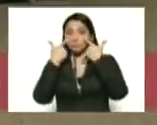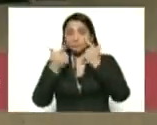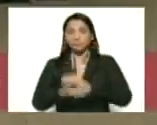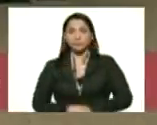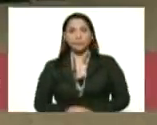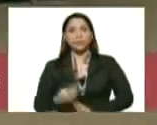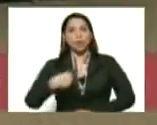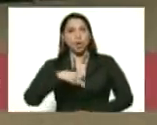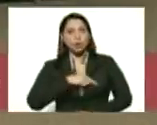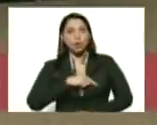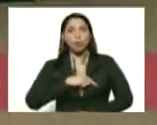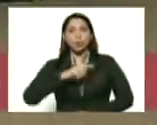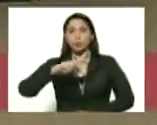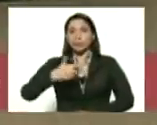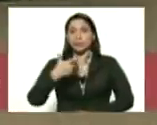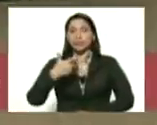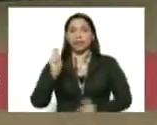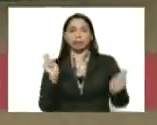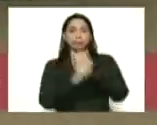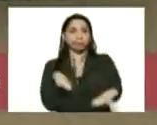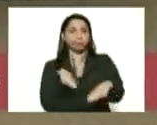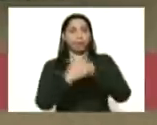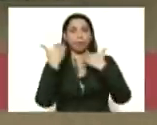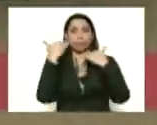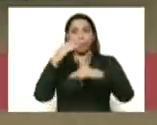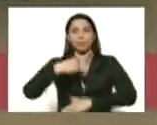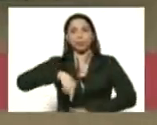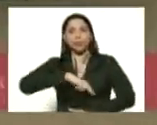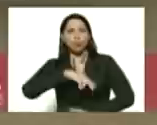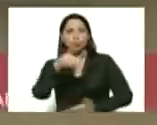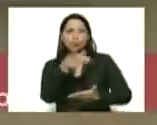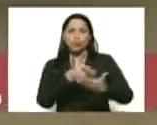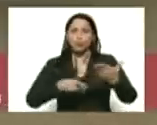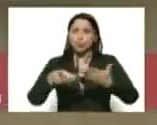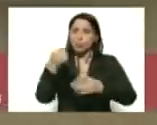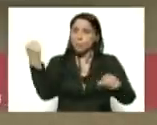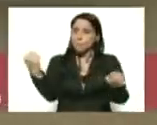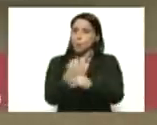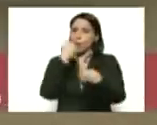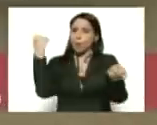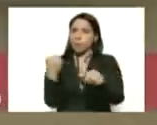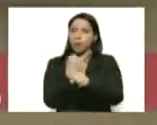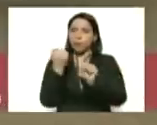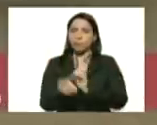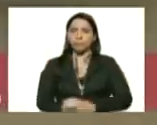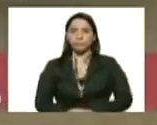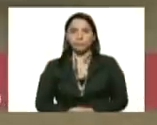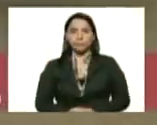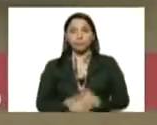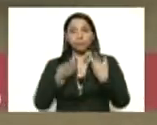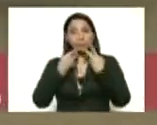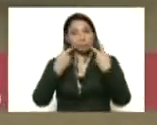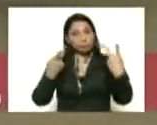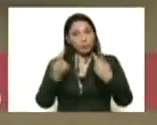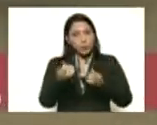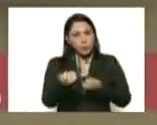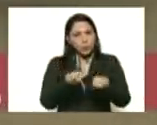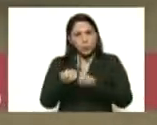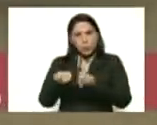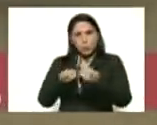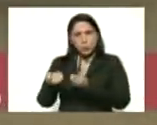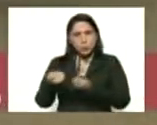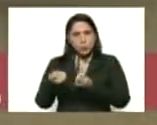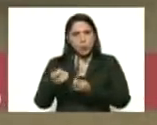Pasaríamos a la tercera etapa que estamos diseñando, trabajando, de declarar el control por